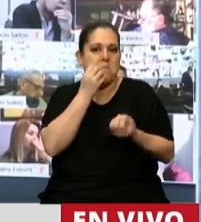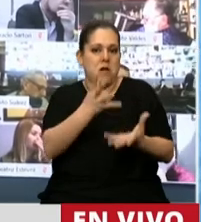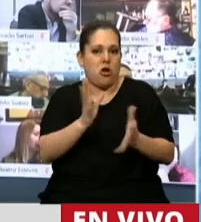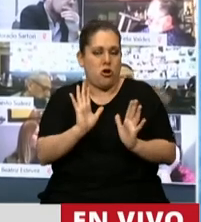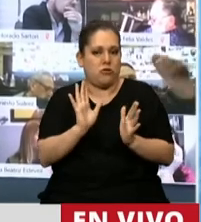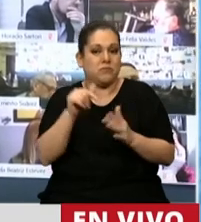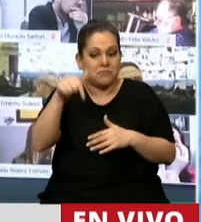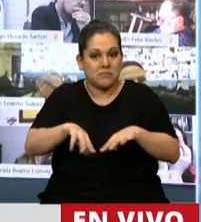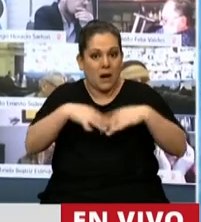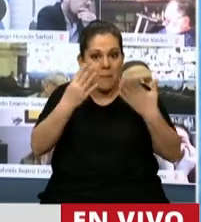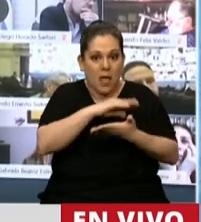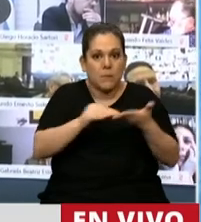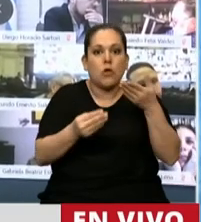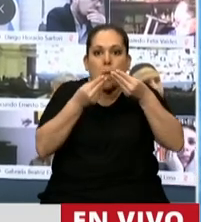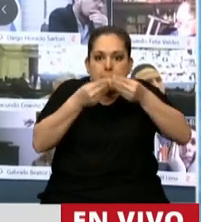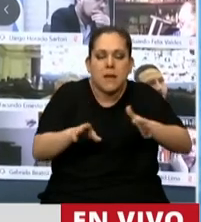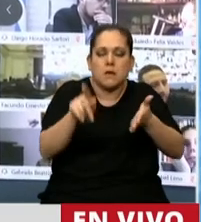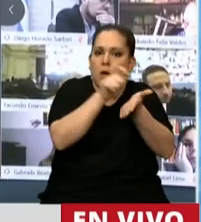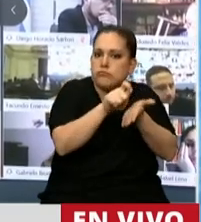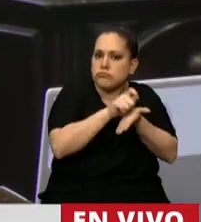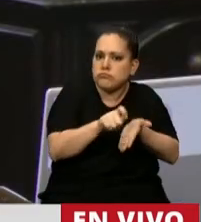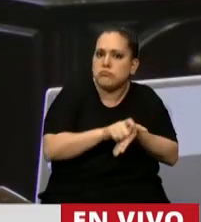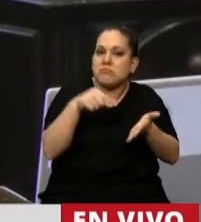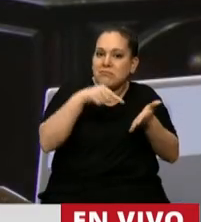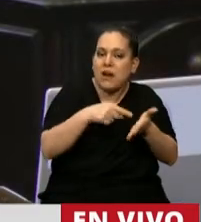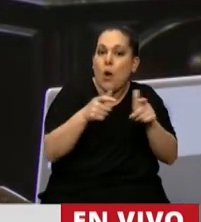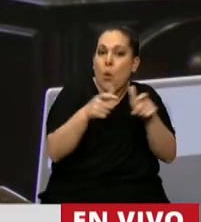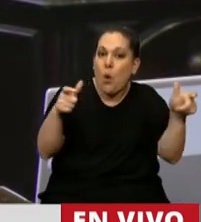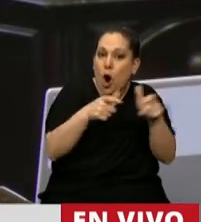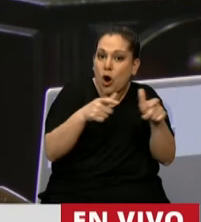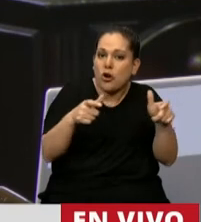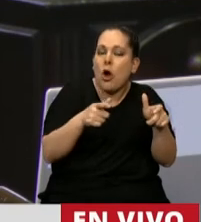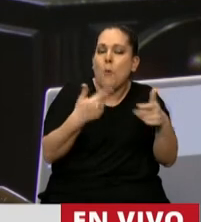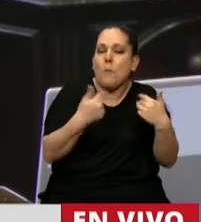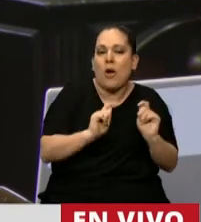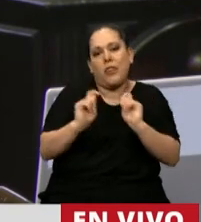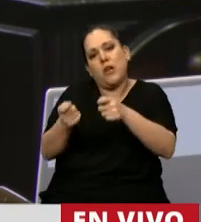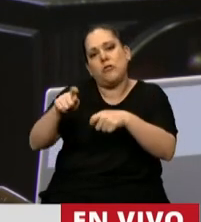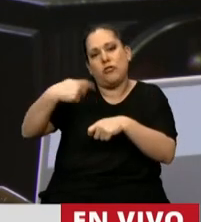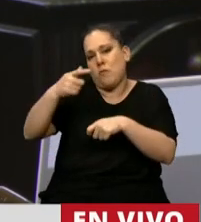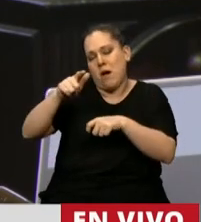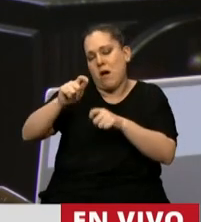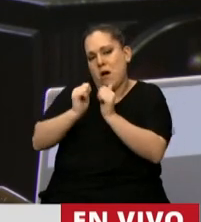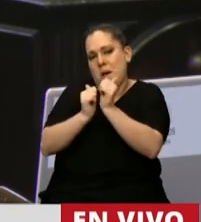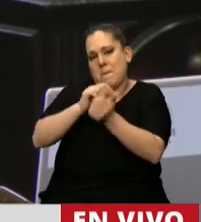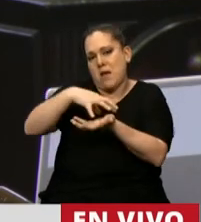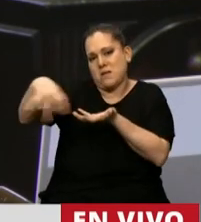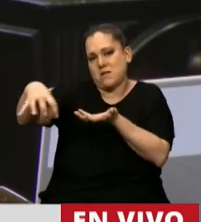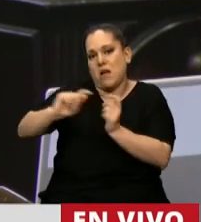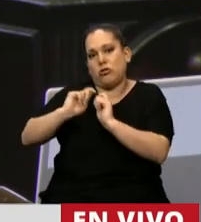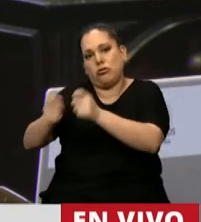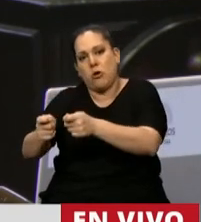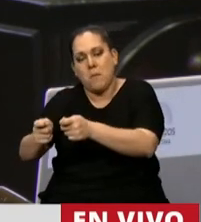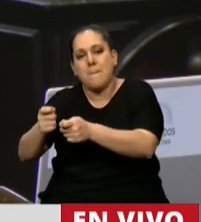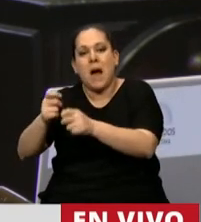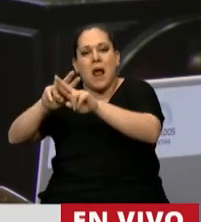Cámara de Origen había previsto claramente que esos bonos podían ser transferibles, los bonos de cancelación de deuda. Hoy no lo